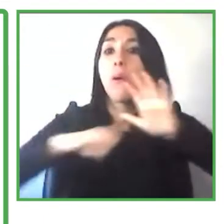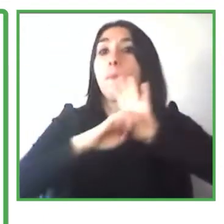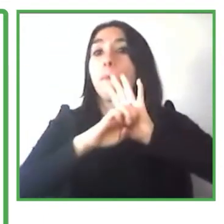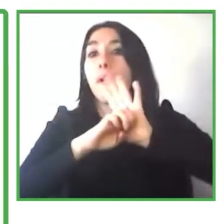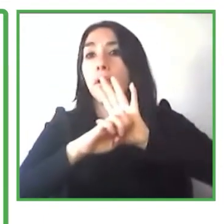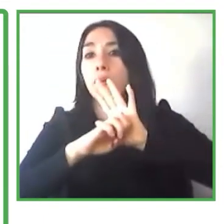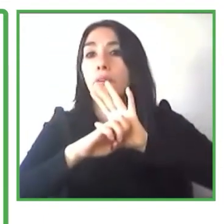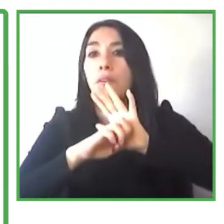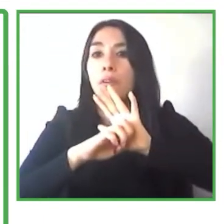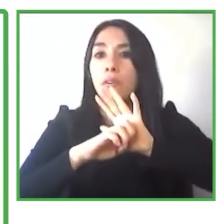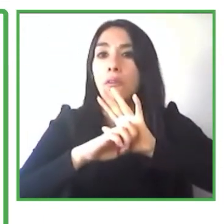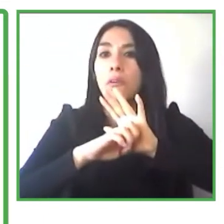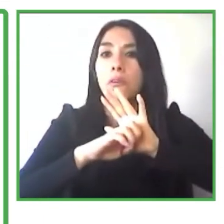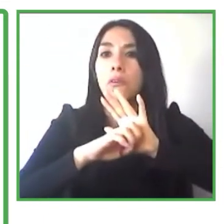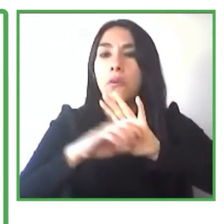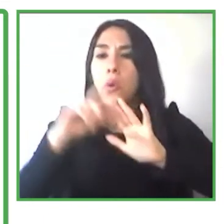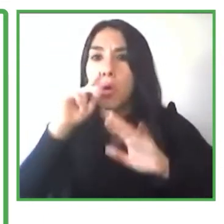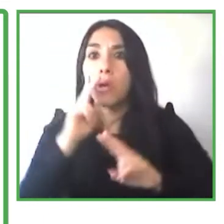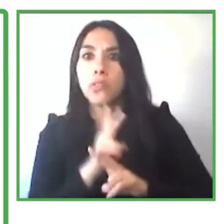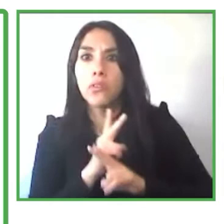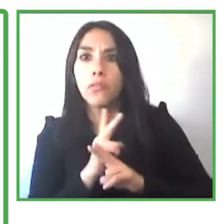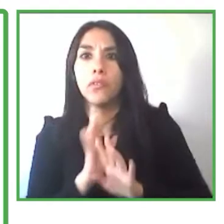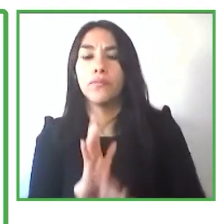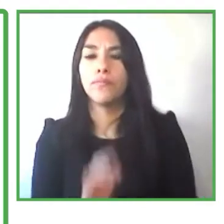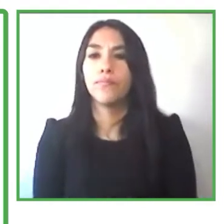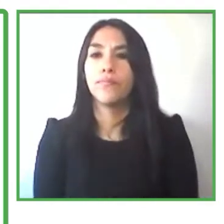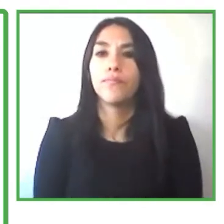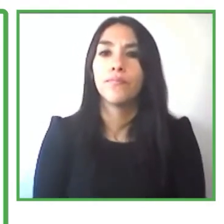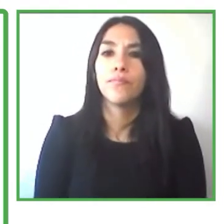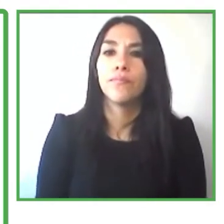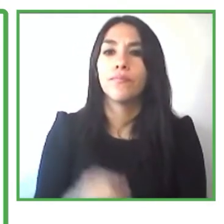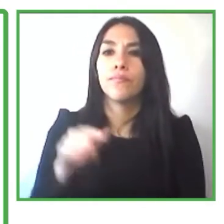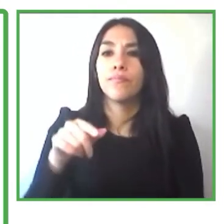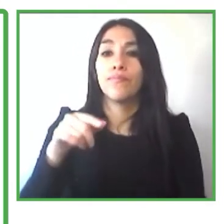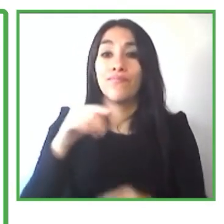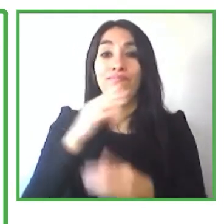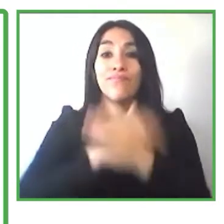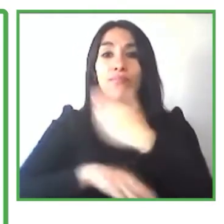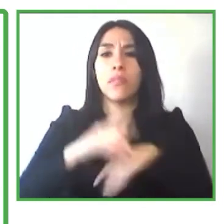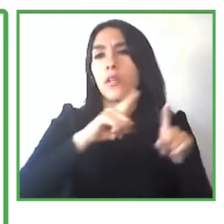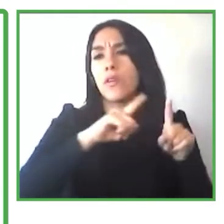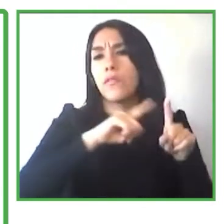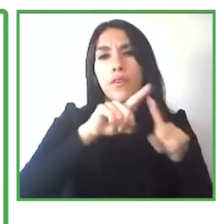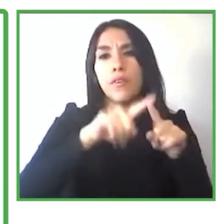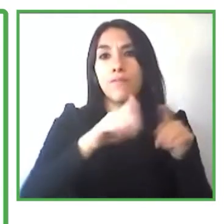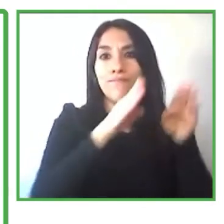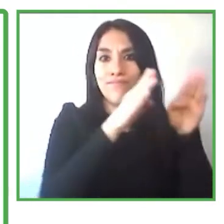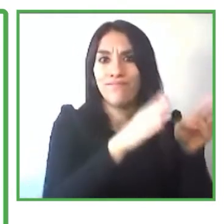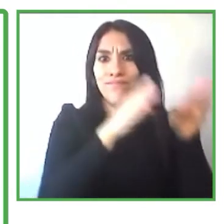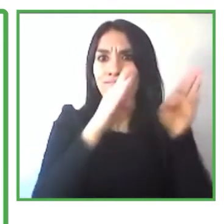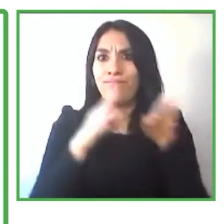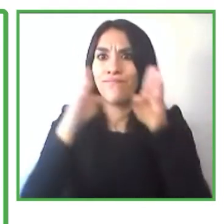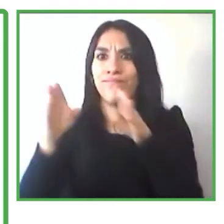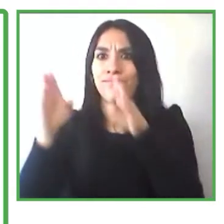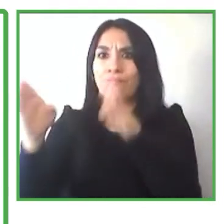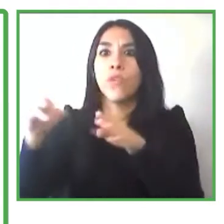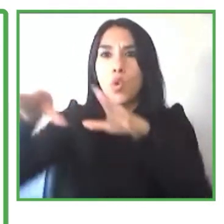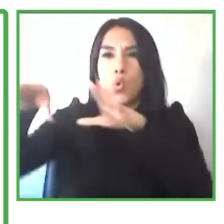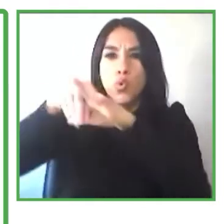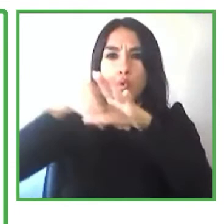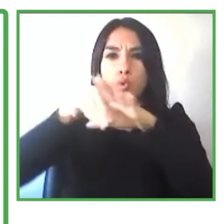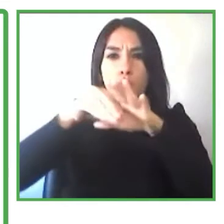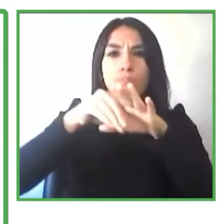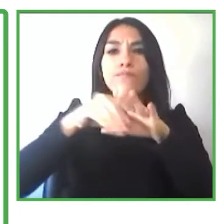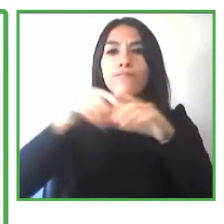ver que las empresas están en diferentes etapas de discapacidad de inclusión estamos intentando rescatar las diferentes etapas